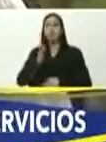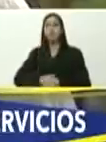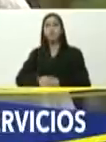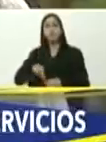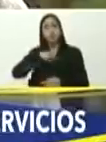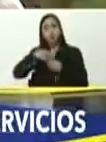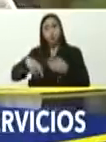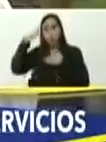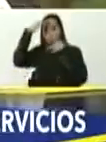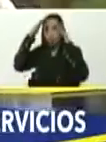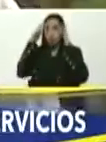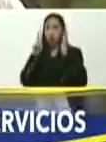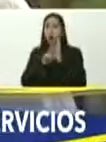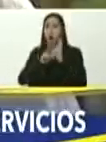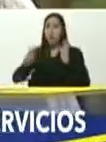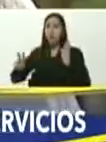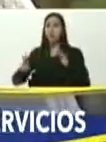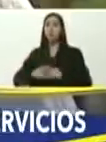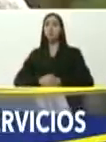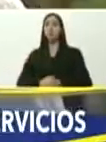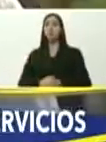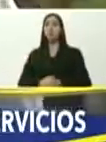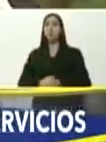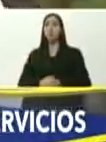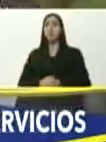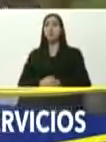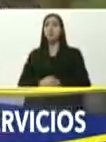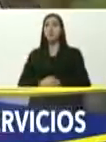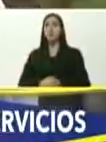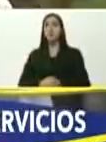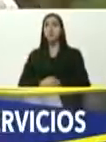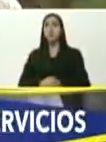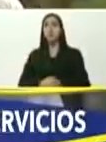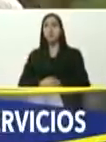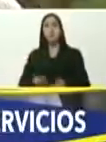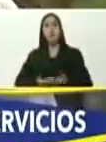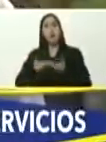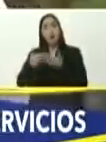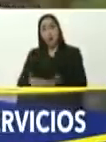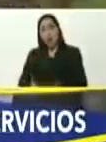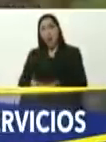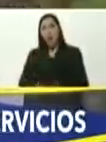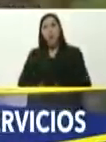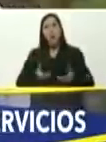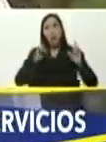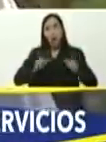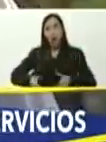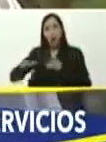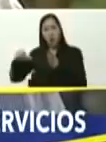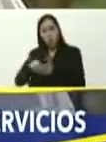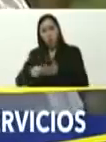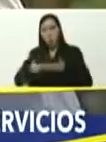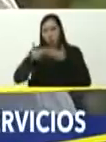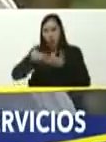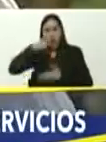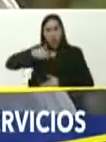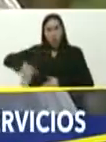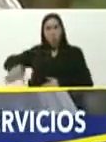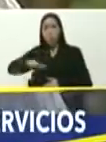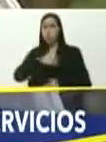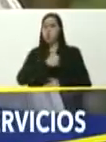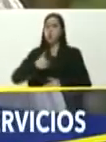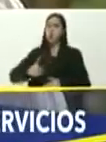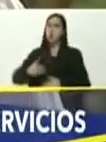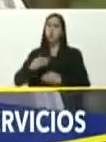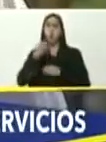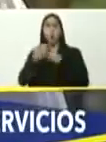atiende a sus vecinos, atiende a sus ciudadanos, y le devuelve la ciudad, hacia ellos, porque así, eso es lo que queremos